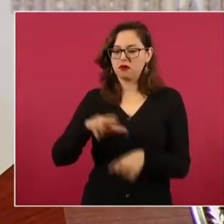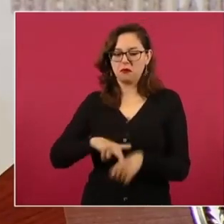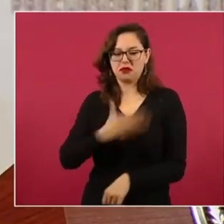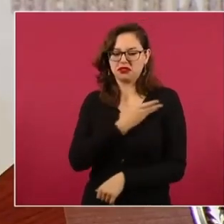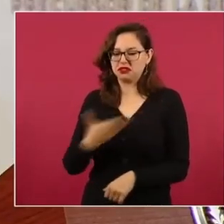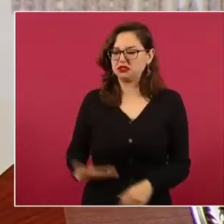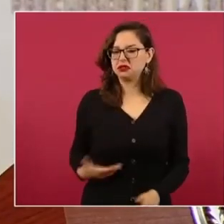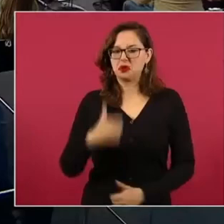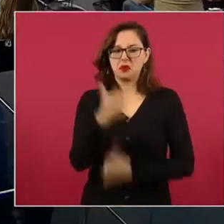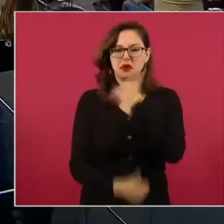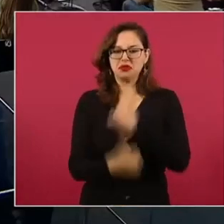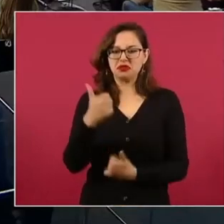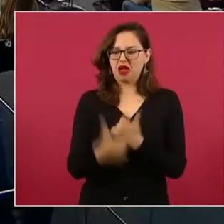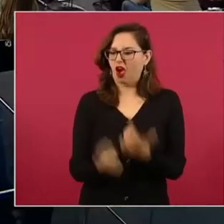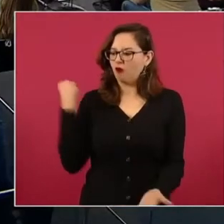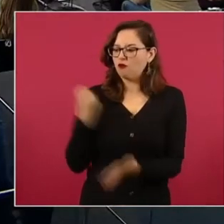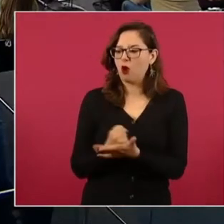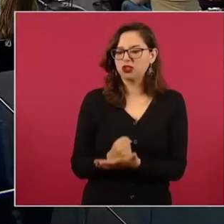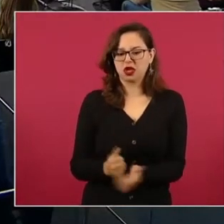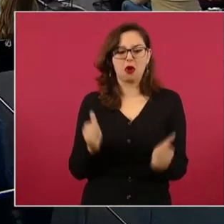fraude, ¿no?